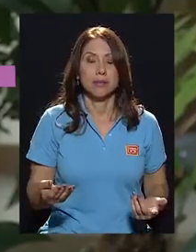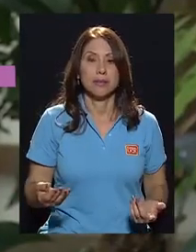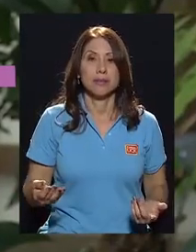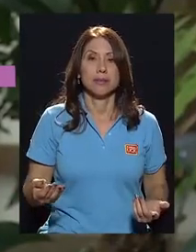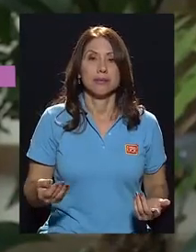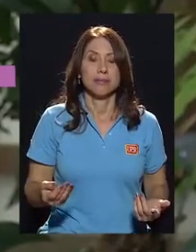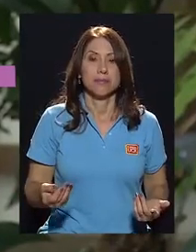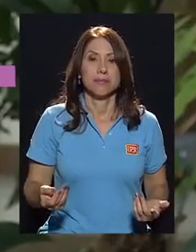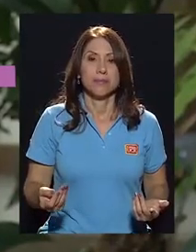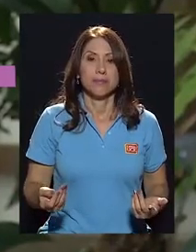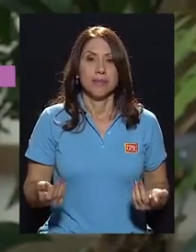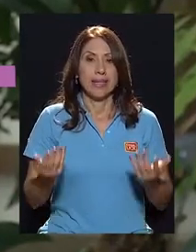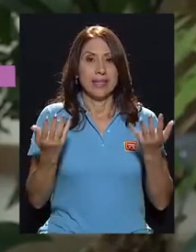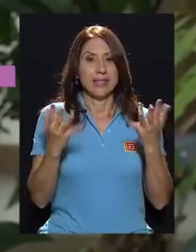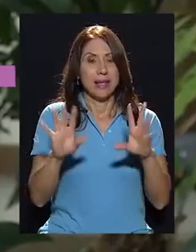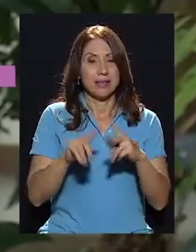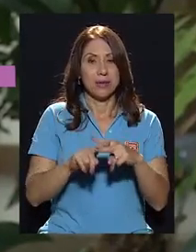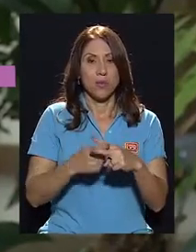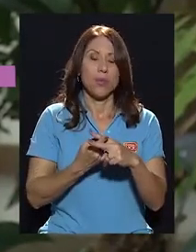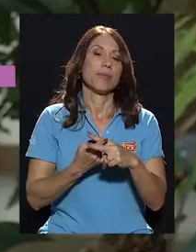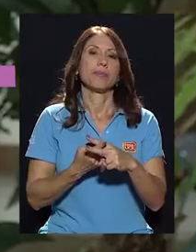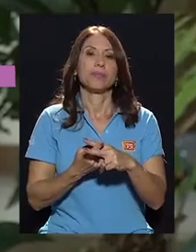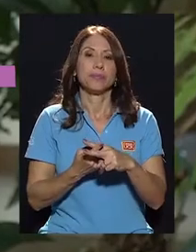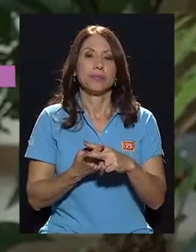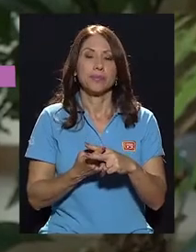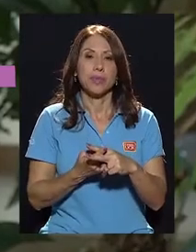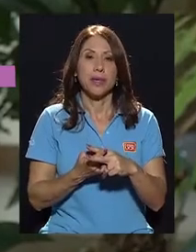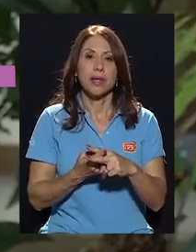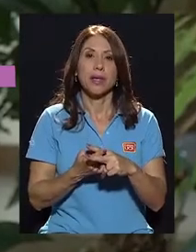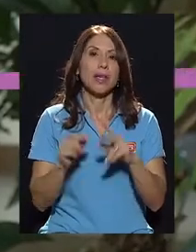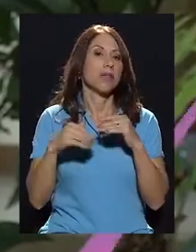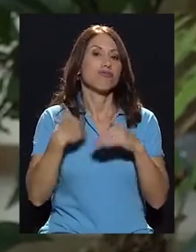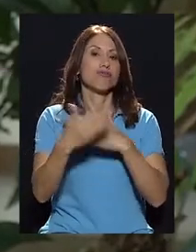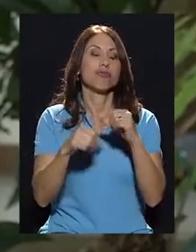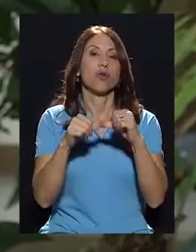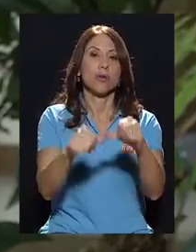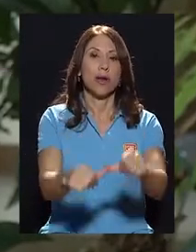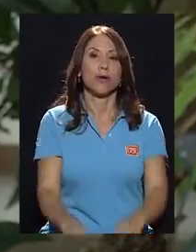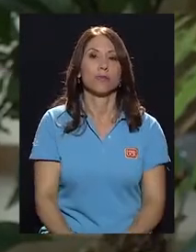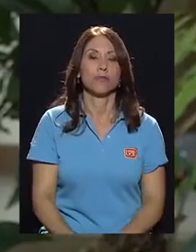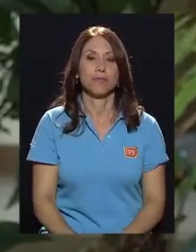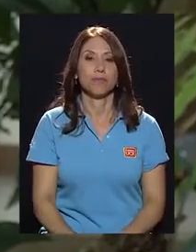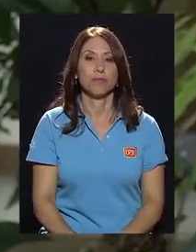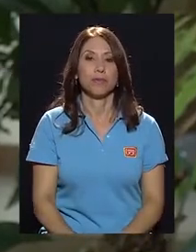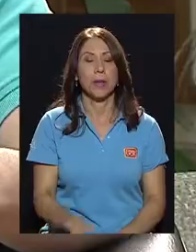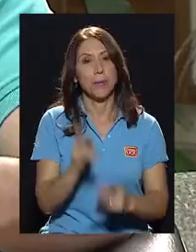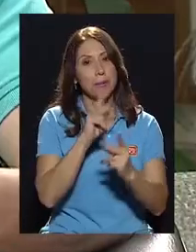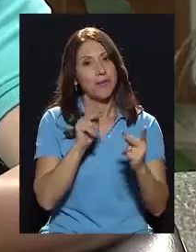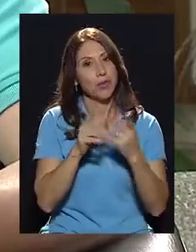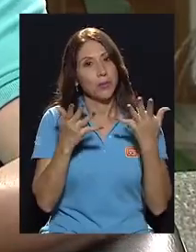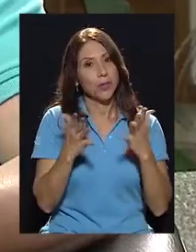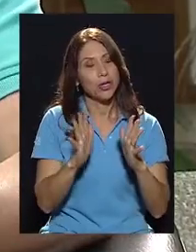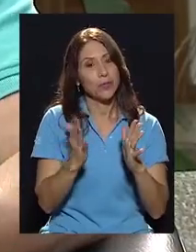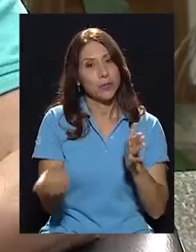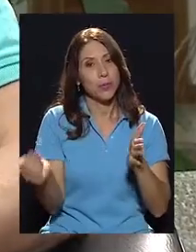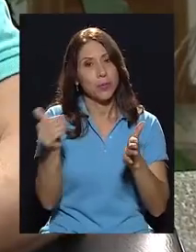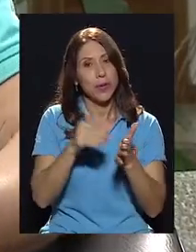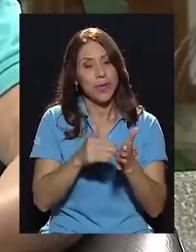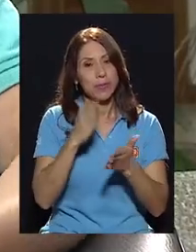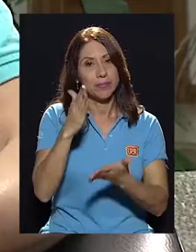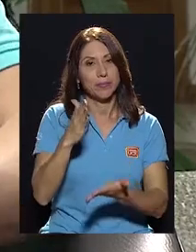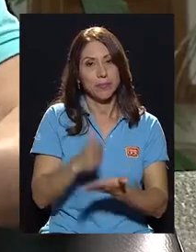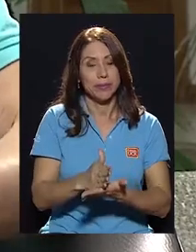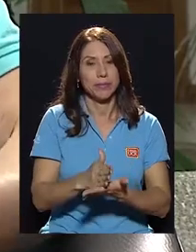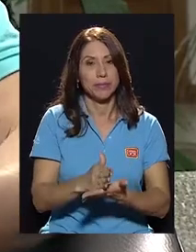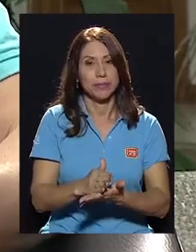ya se comenzó, y continuarlo. Perfecto. Bueno, llegó el